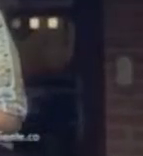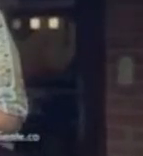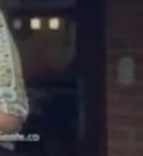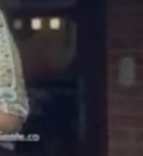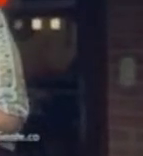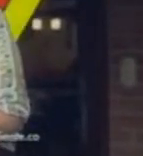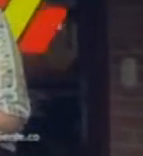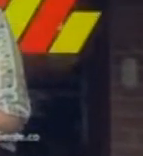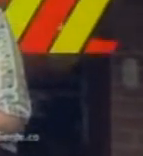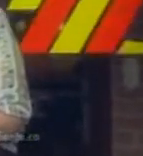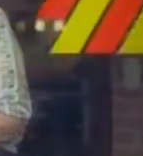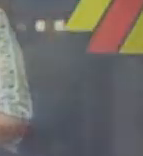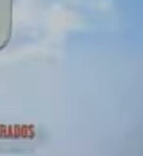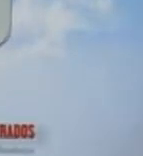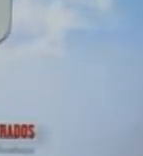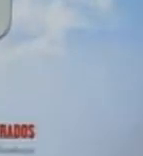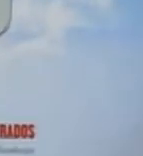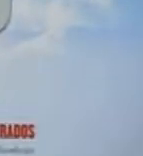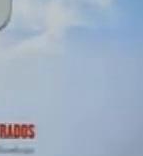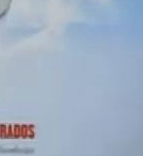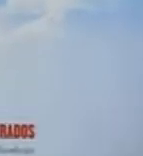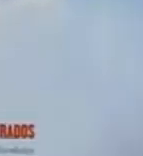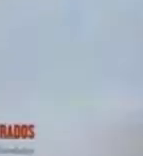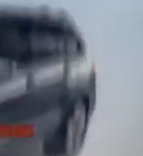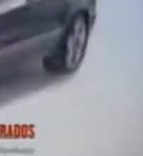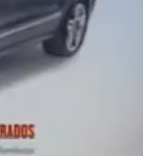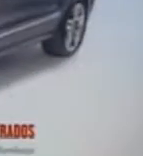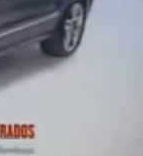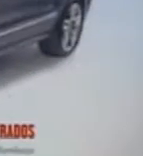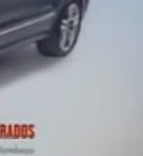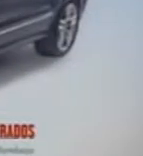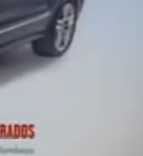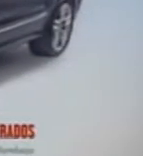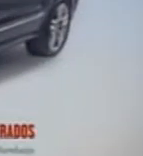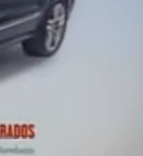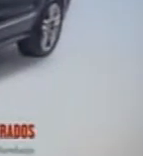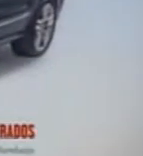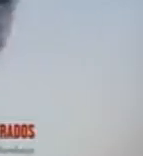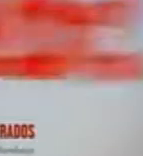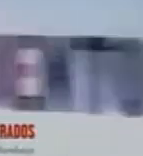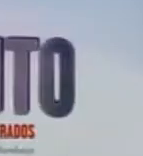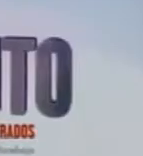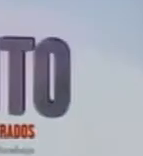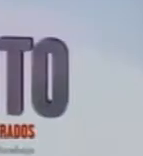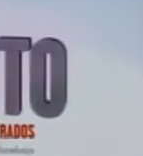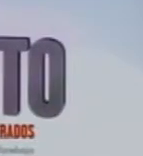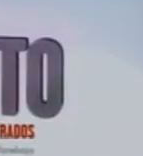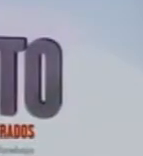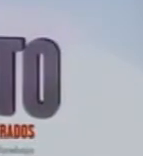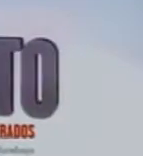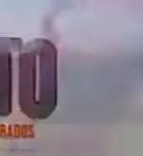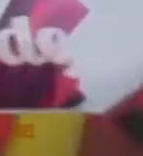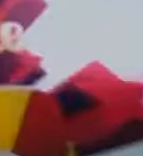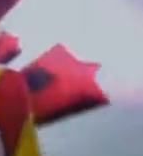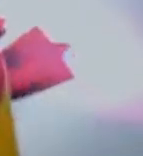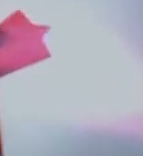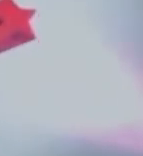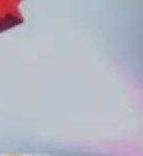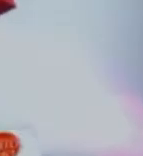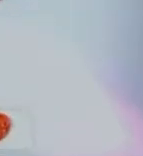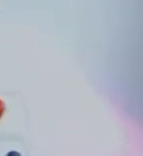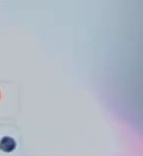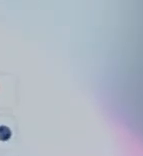queremos acompañarte. Además en agosto podrás ganarte una camioneta Mercedes-Benz GLK y descuento del 10